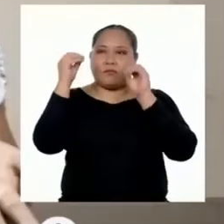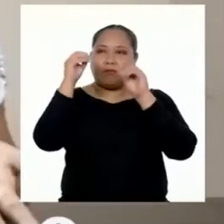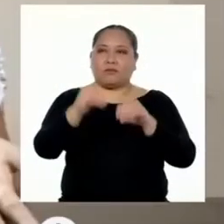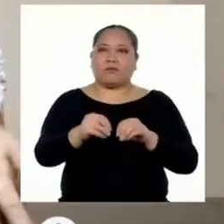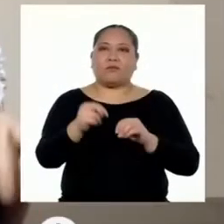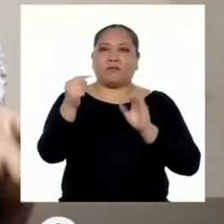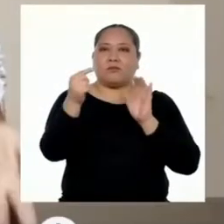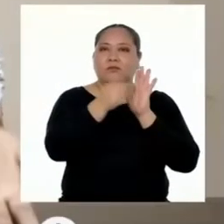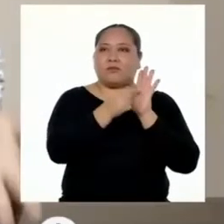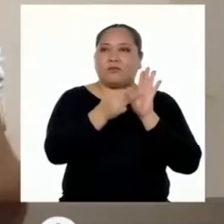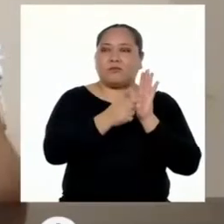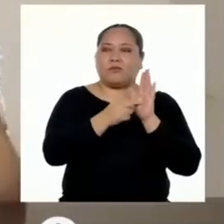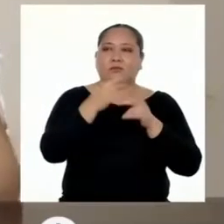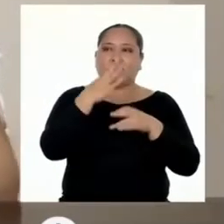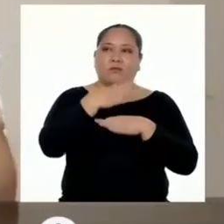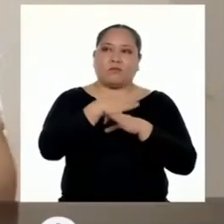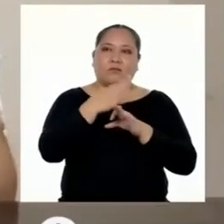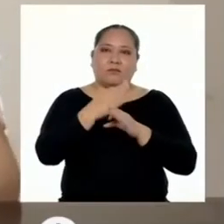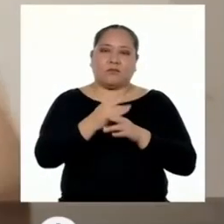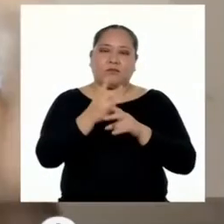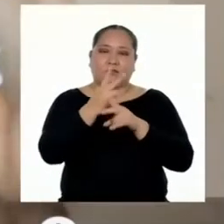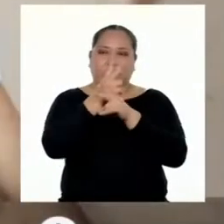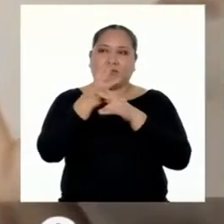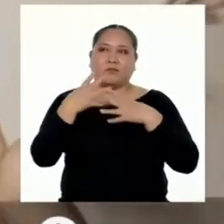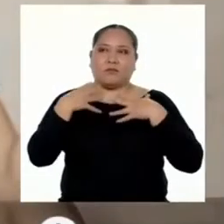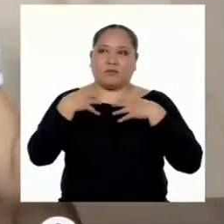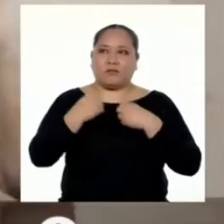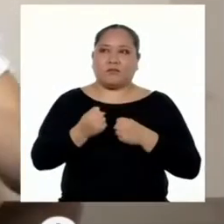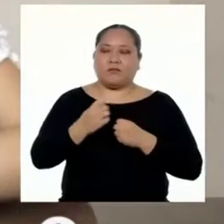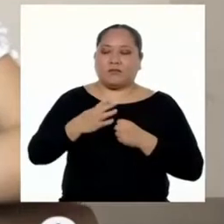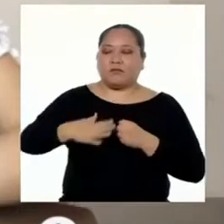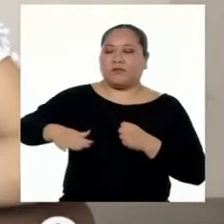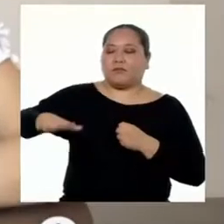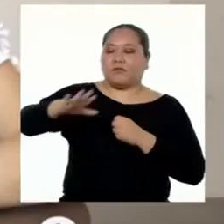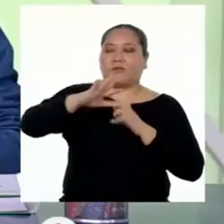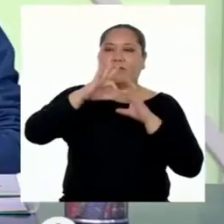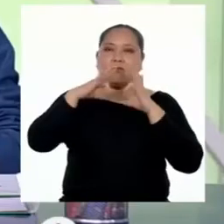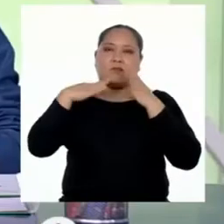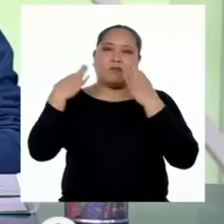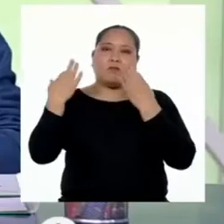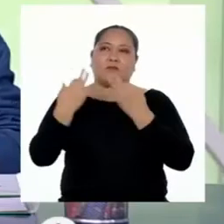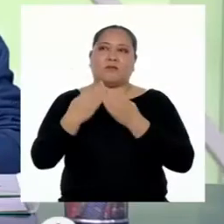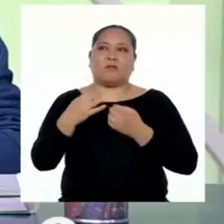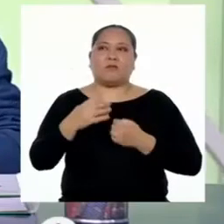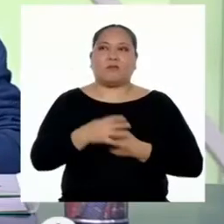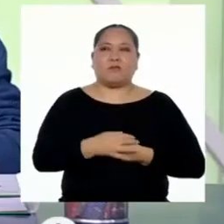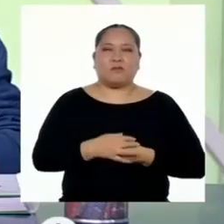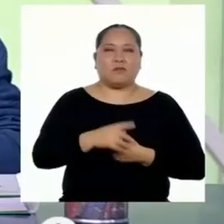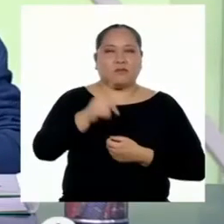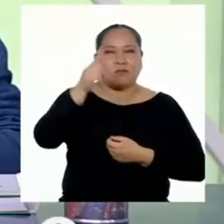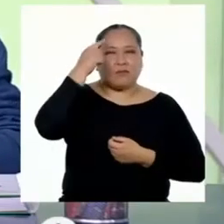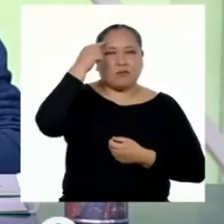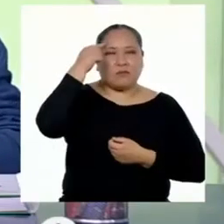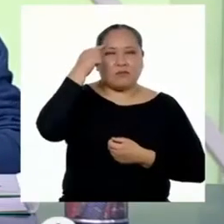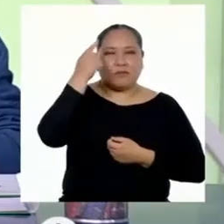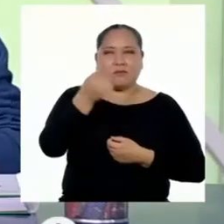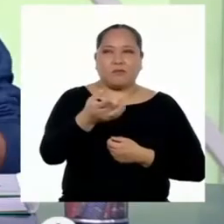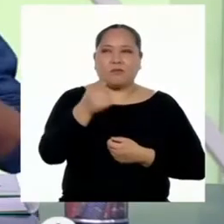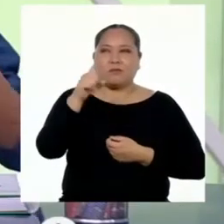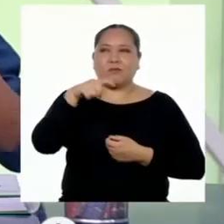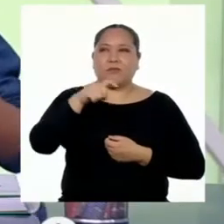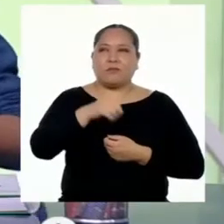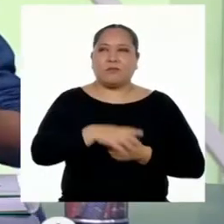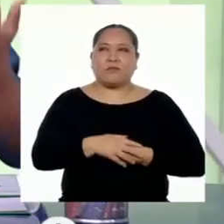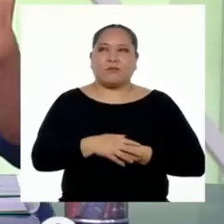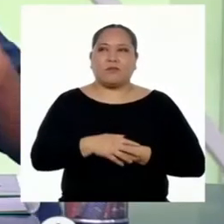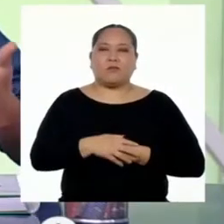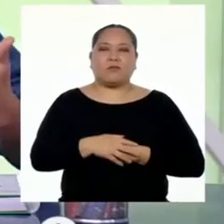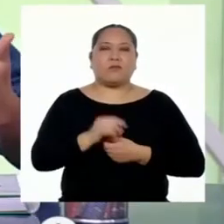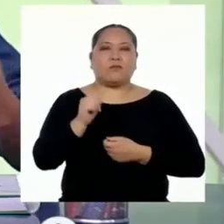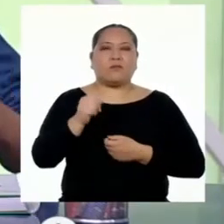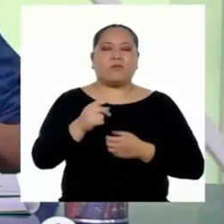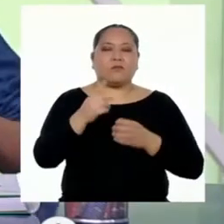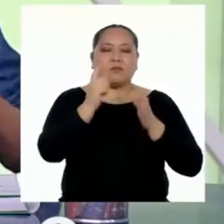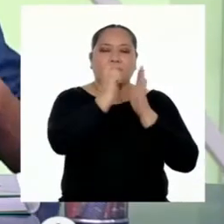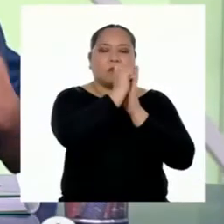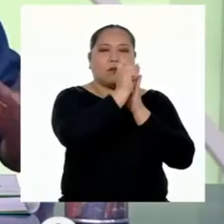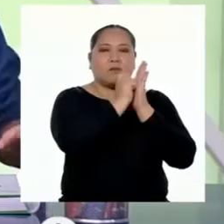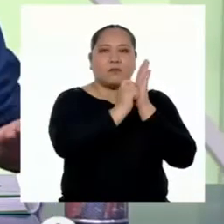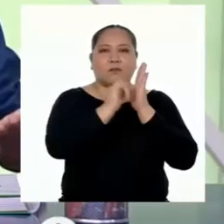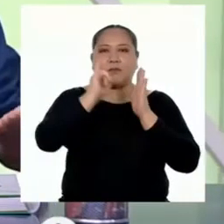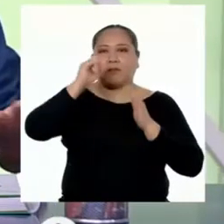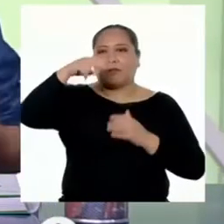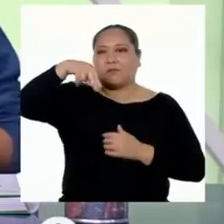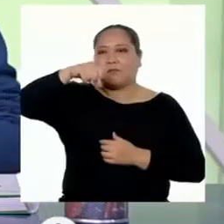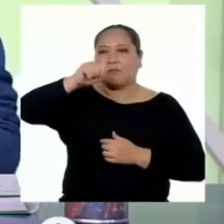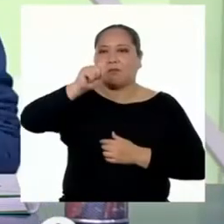De esta manera, cuidar nuestra salud y la de nuestra familia. ¿Qué creen que debemos tener en cuenta para que nuestro texto instructivo